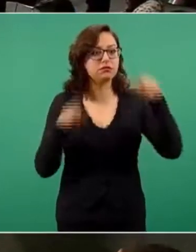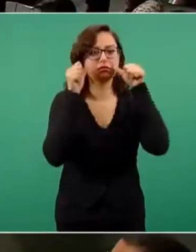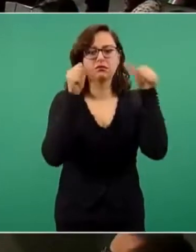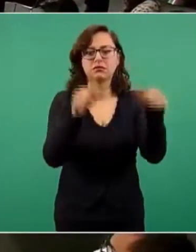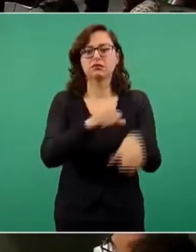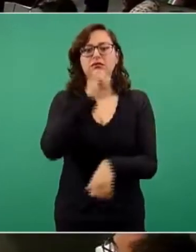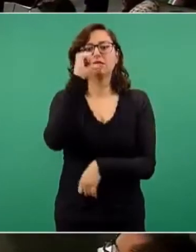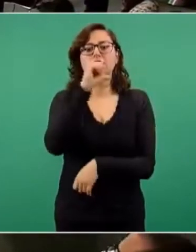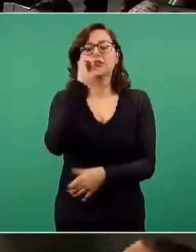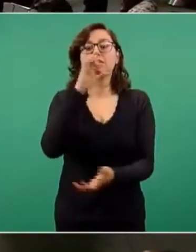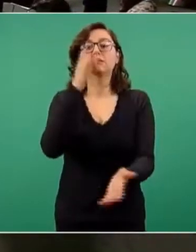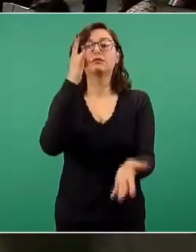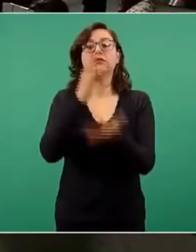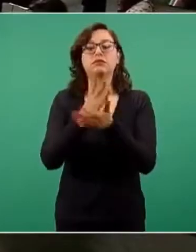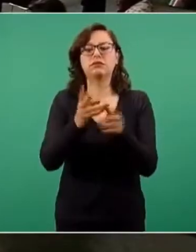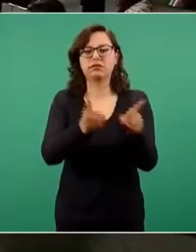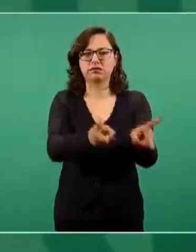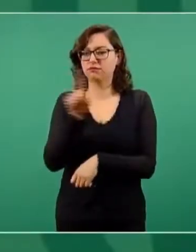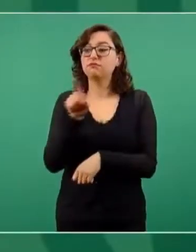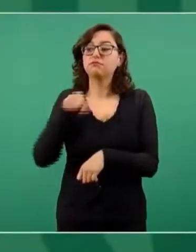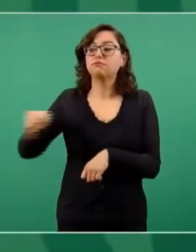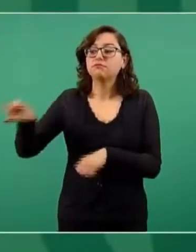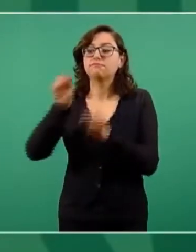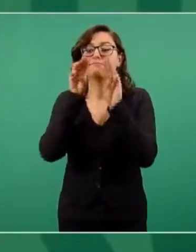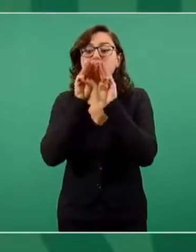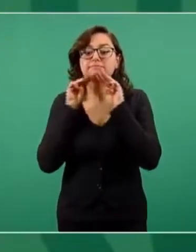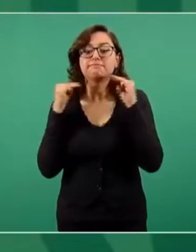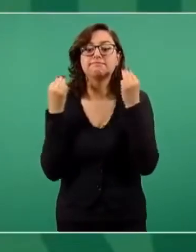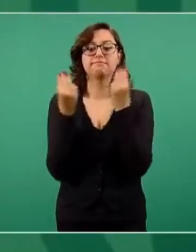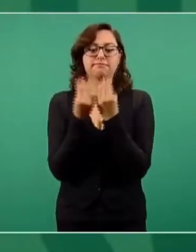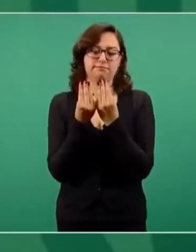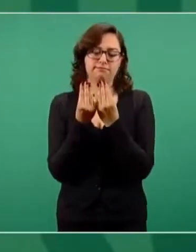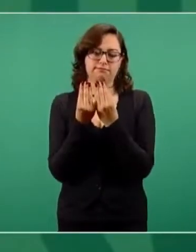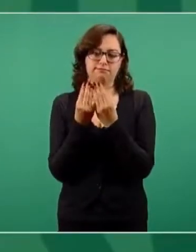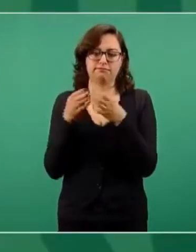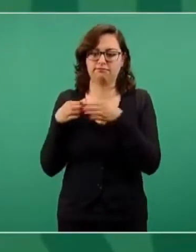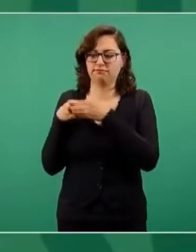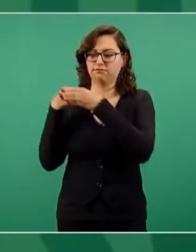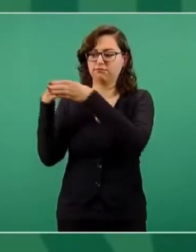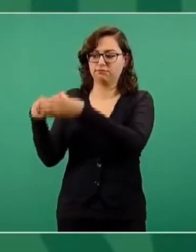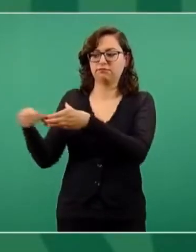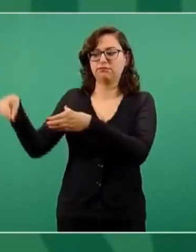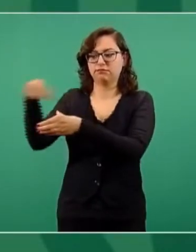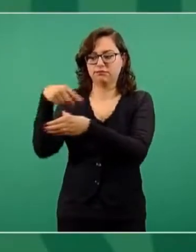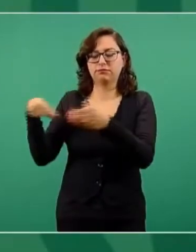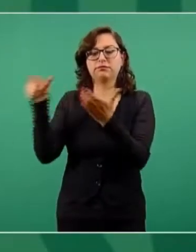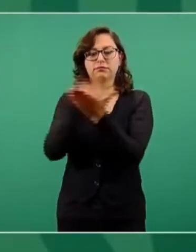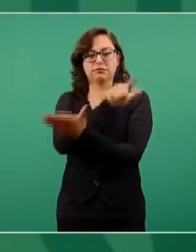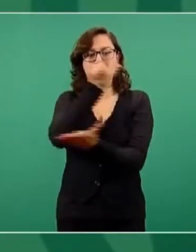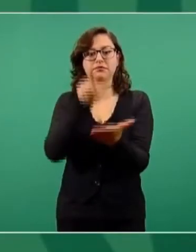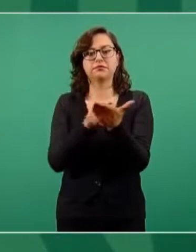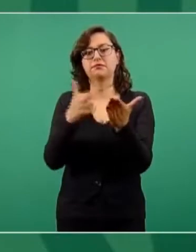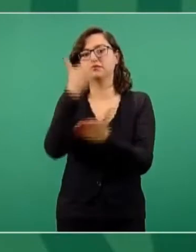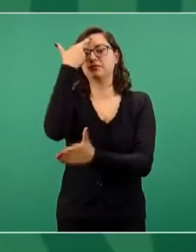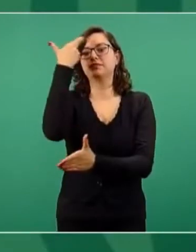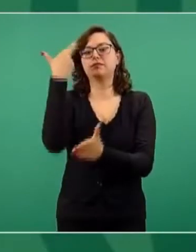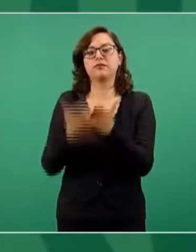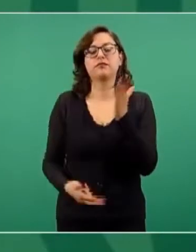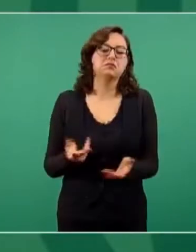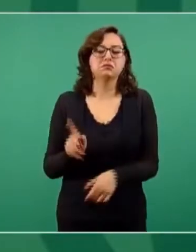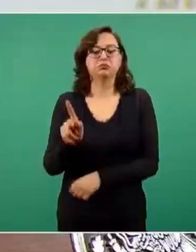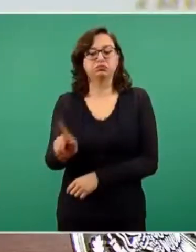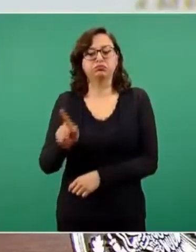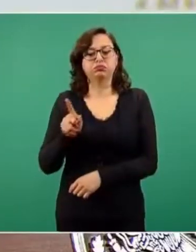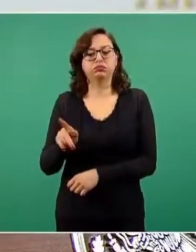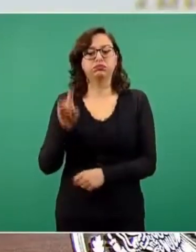Es una banda, una organización delictiva de cuello blanco